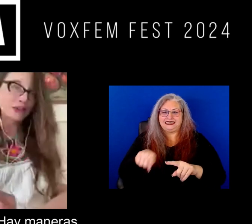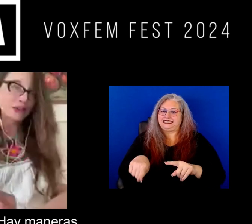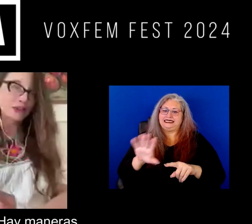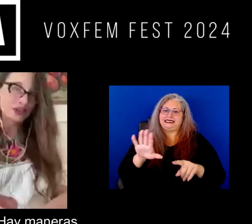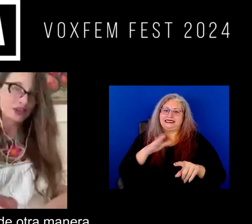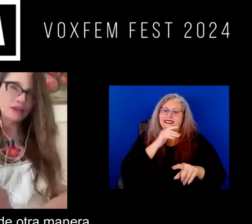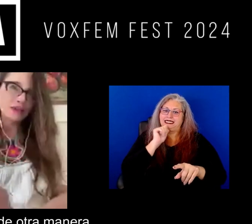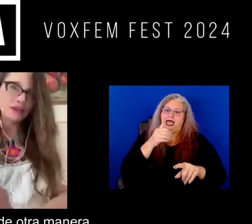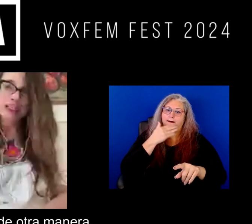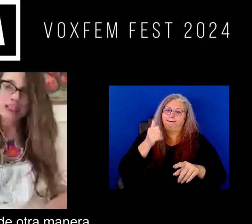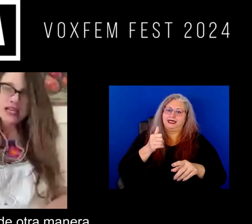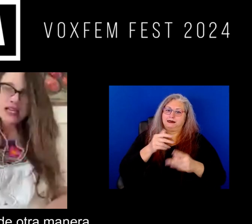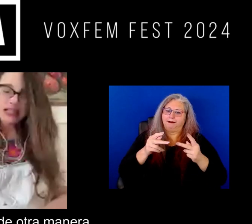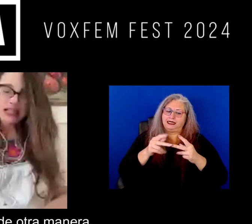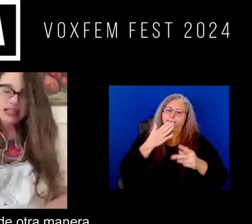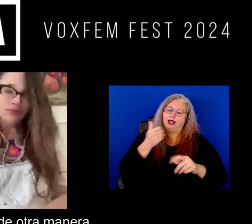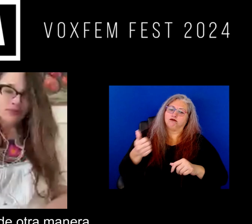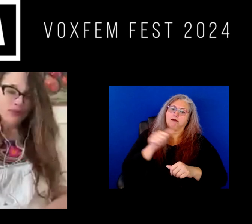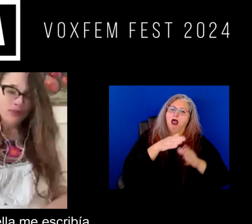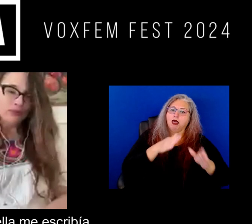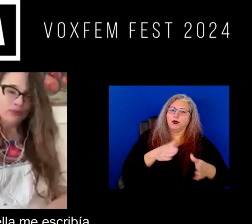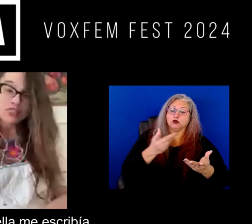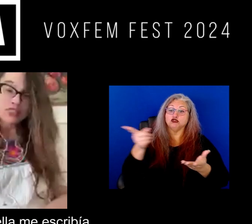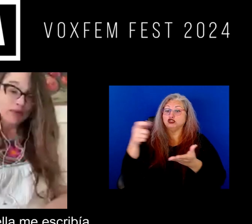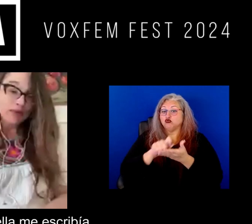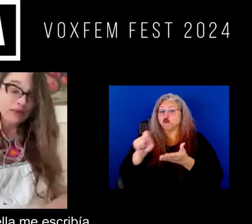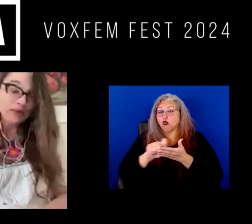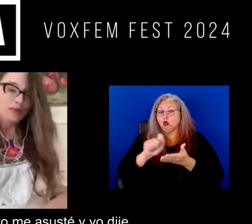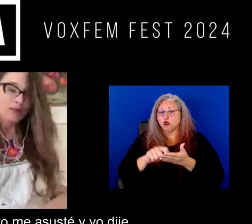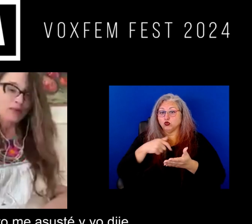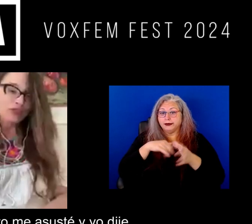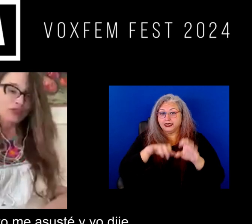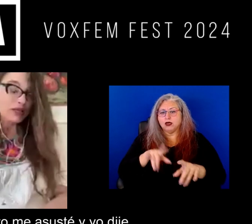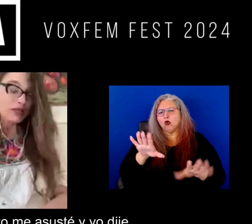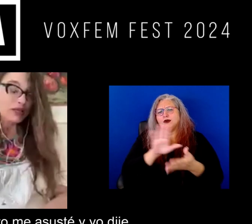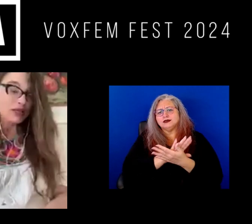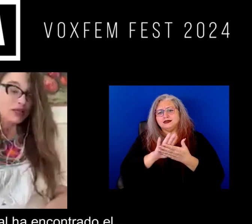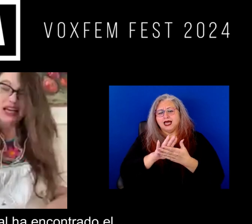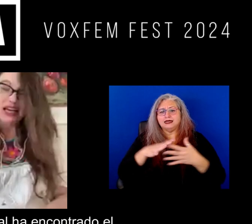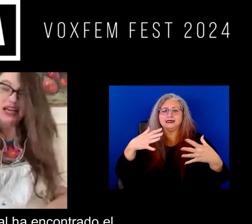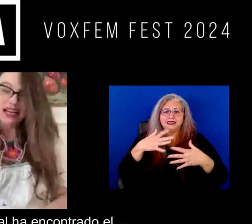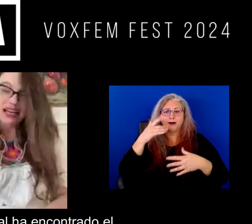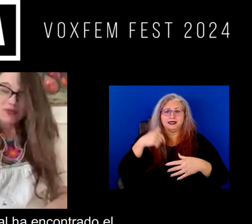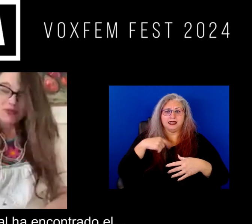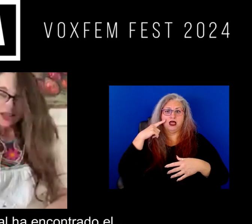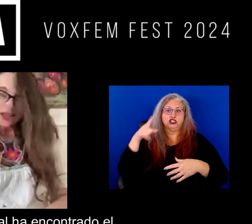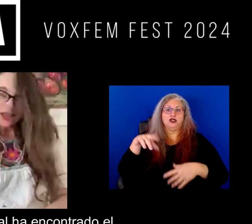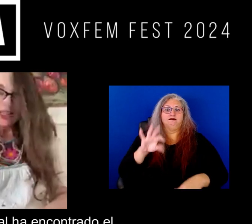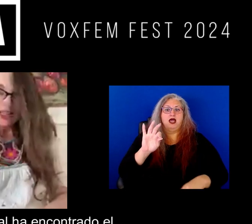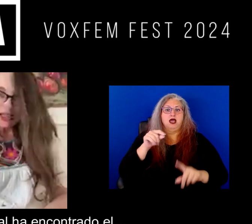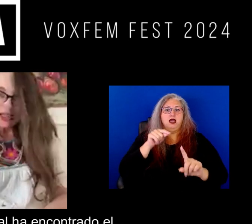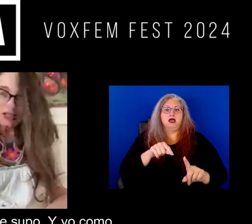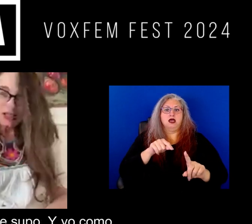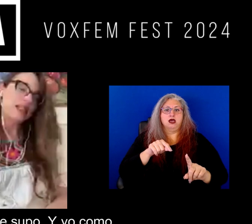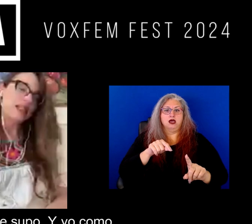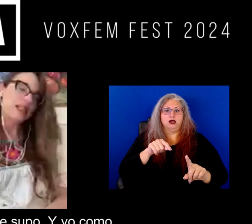no es la mejor opción hay maneras de hacerlo de otra manera entonces ella me escribía y fue bonito yo me asusté y dije ¿será qué? igual ha